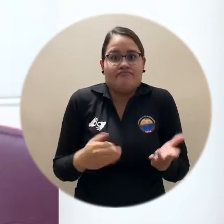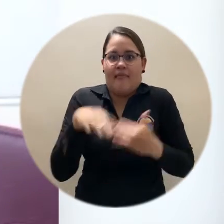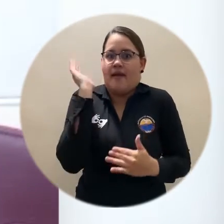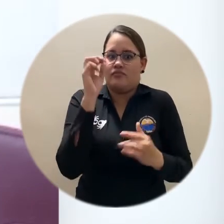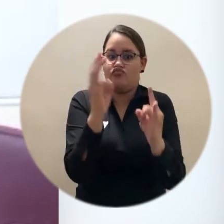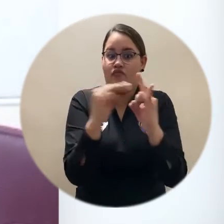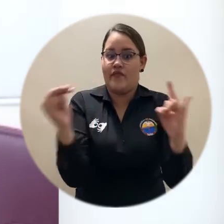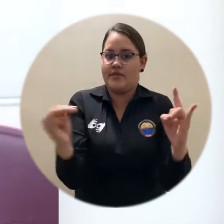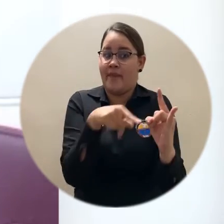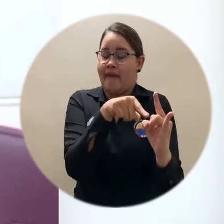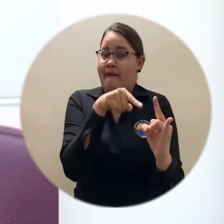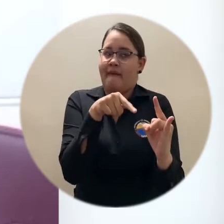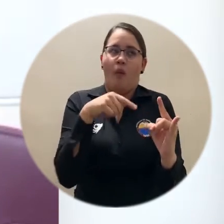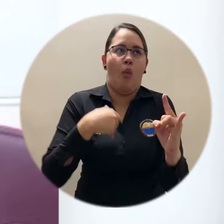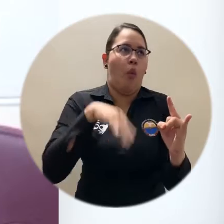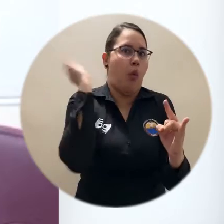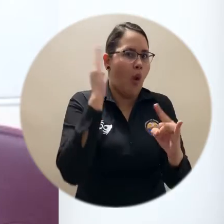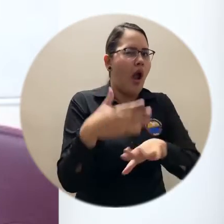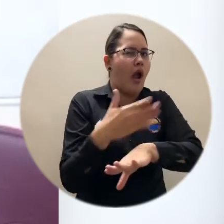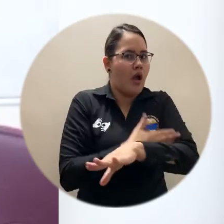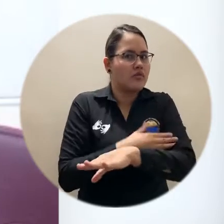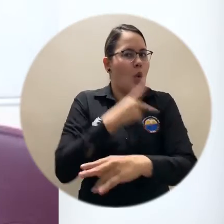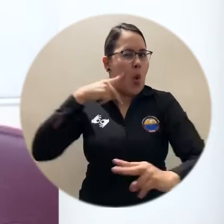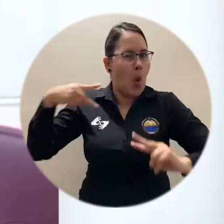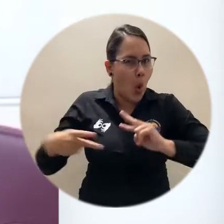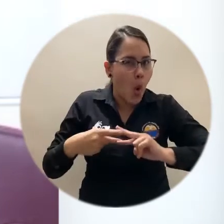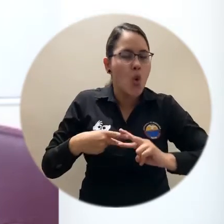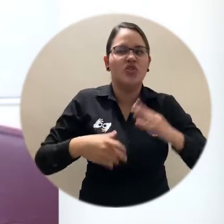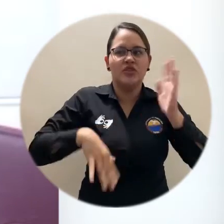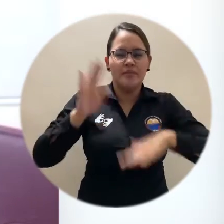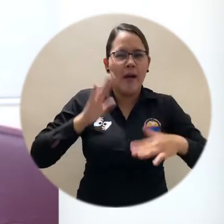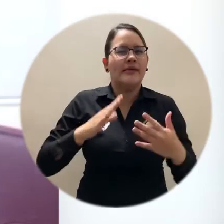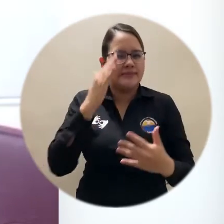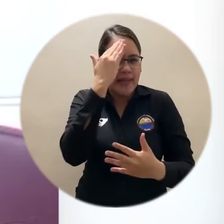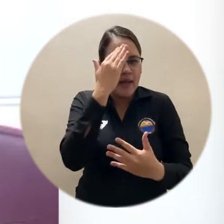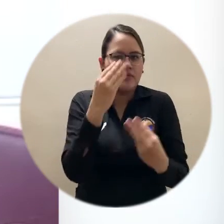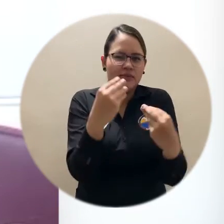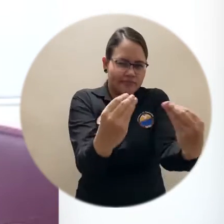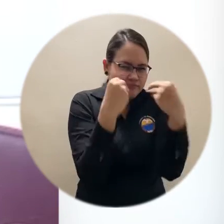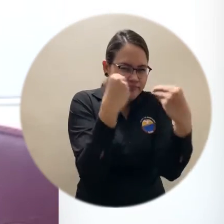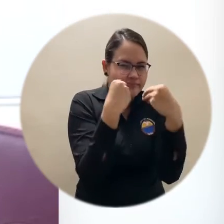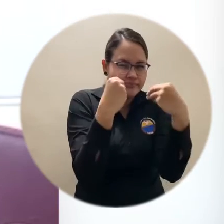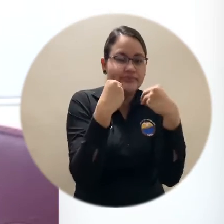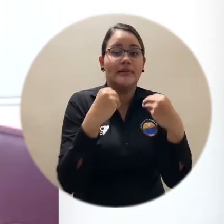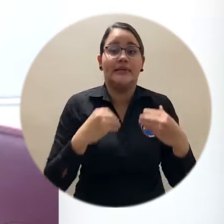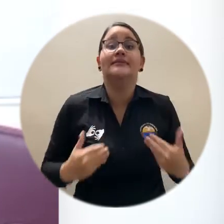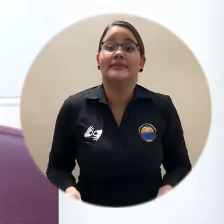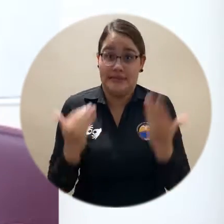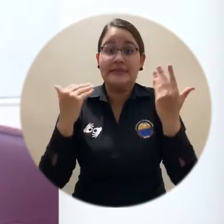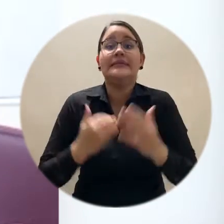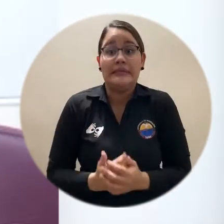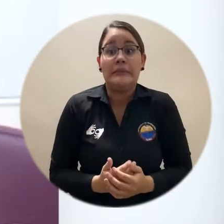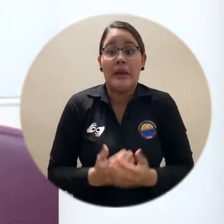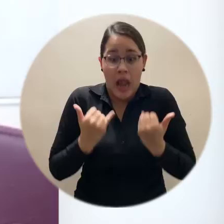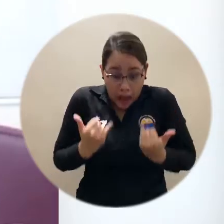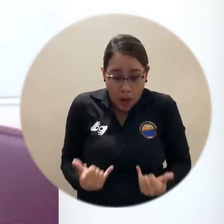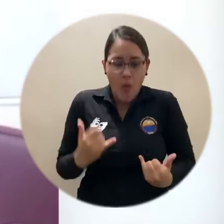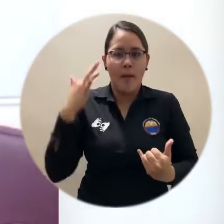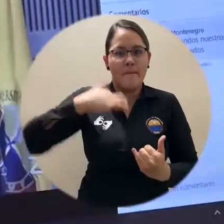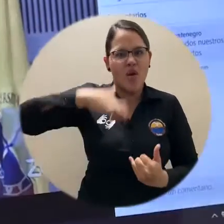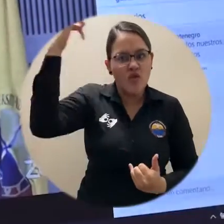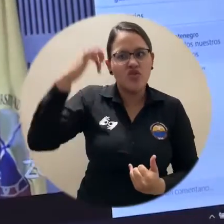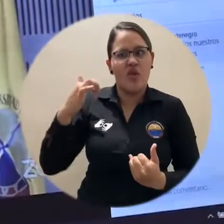formarse para poder conjugar y convertirse en el profesional que está aportando y que está